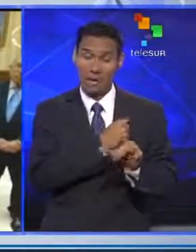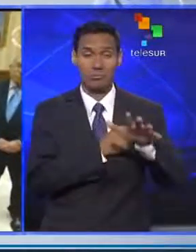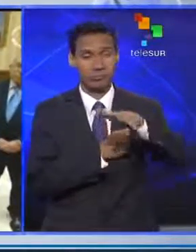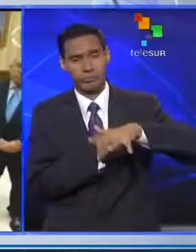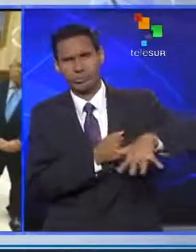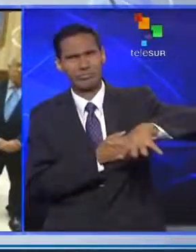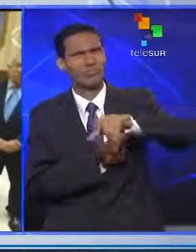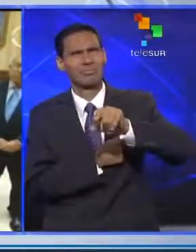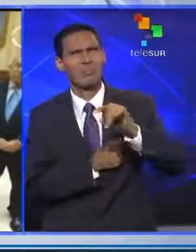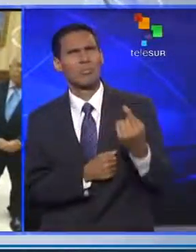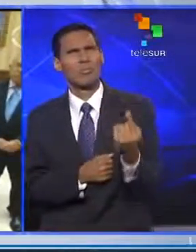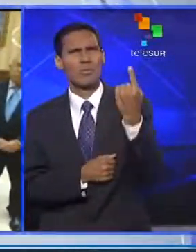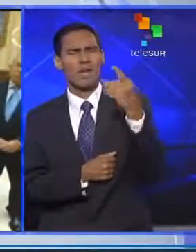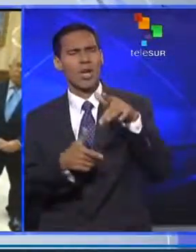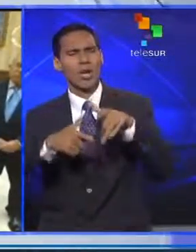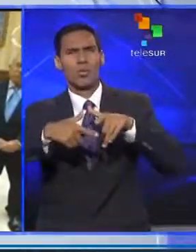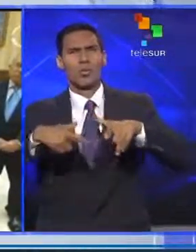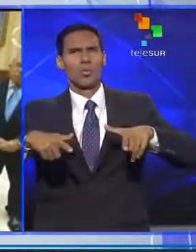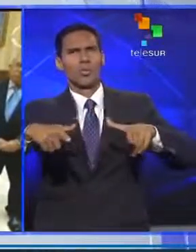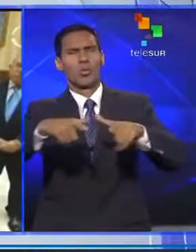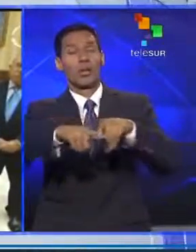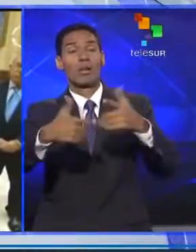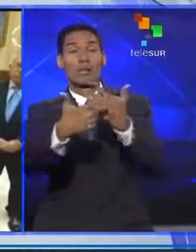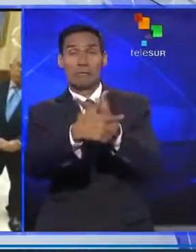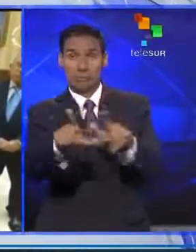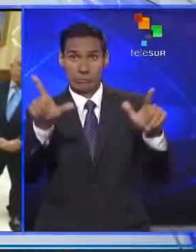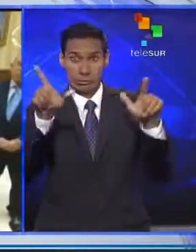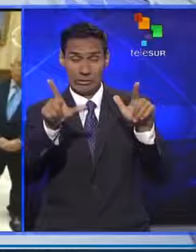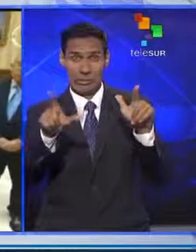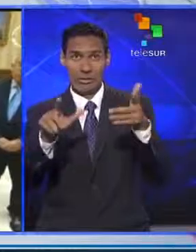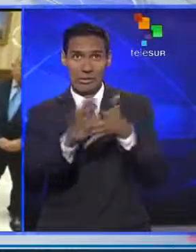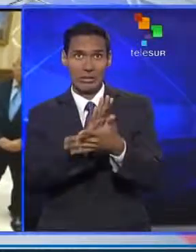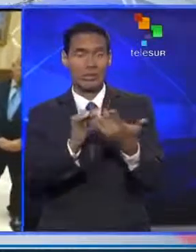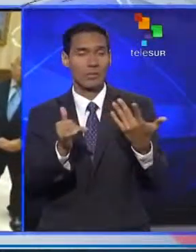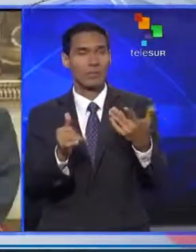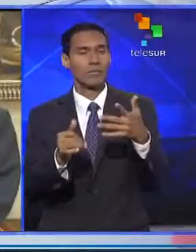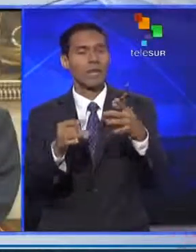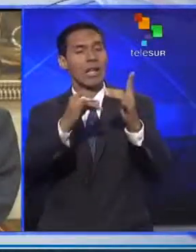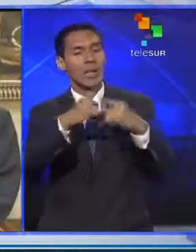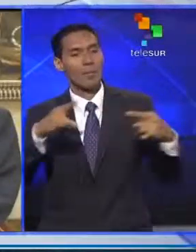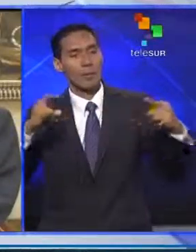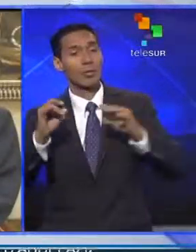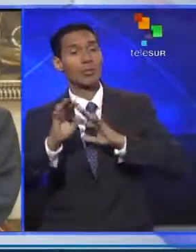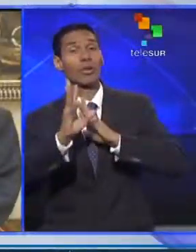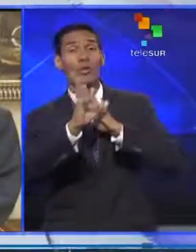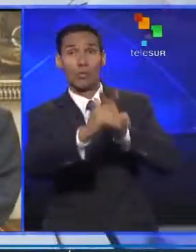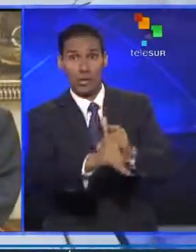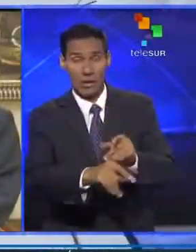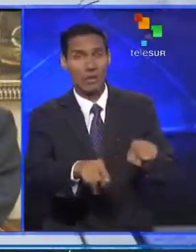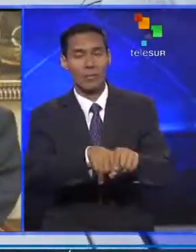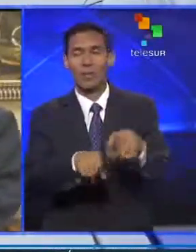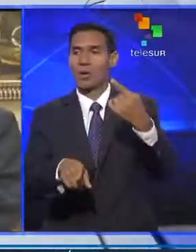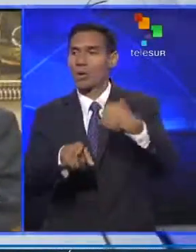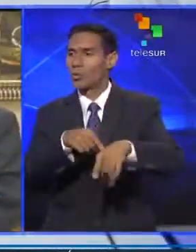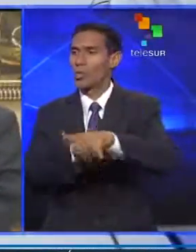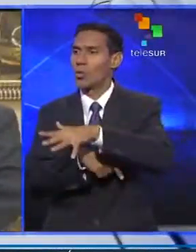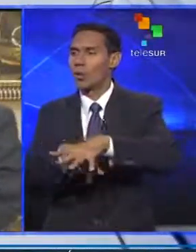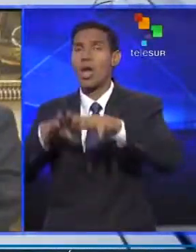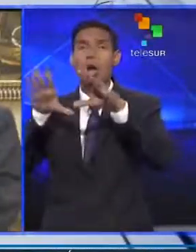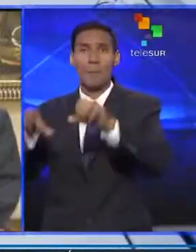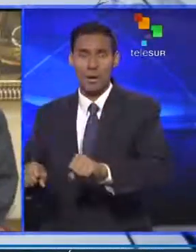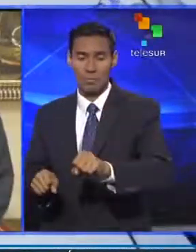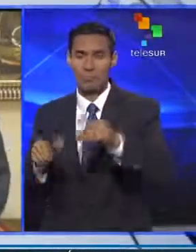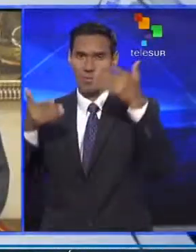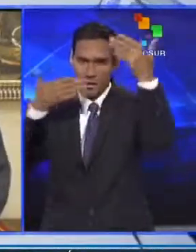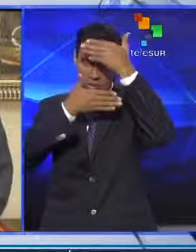principalmente en los territorios liberados del Sáhara Occidental, los campamentos de refugiados saharauis y también en las zonas ocupadas por